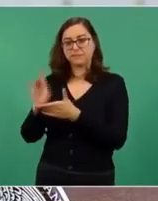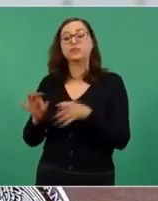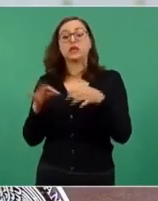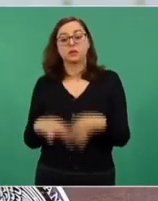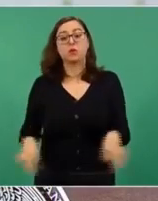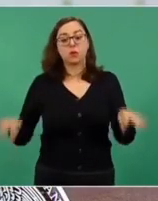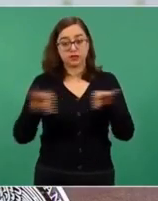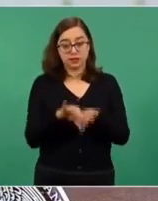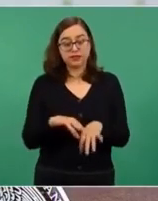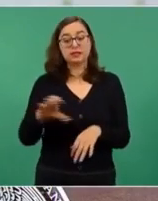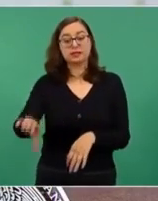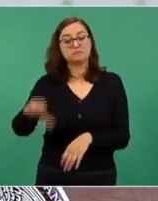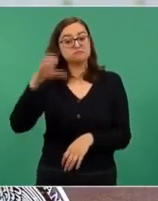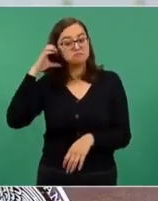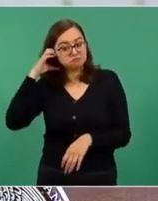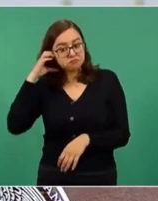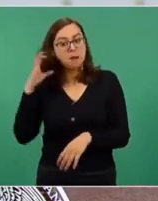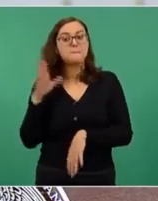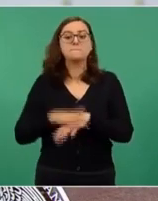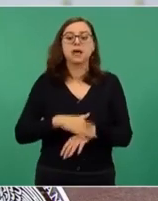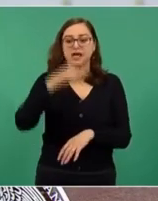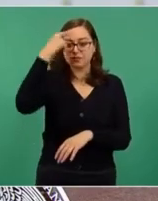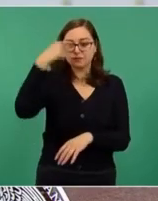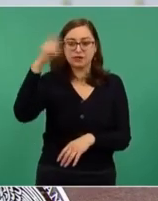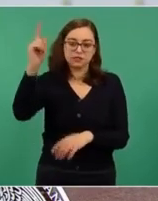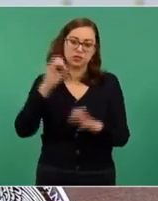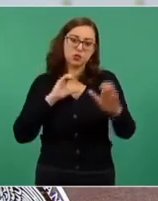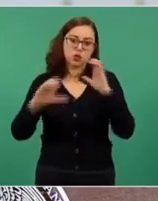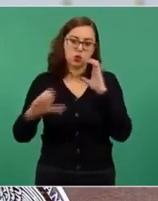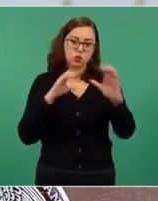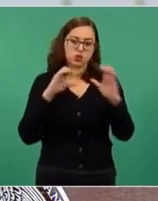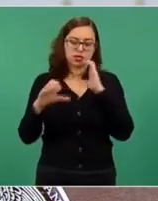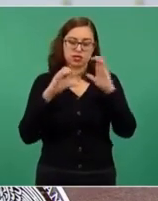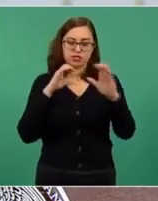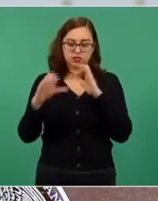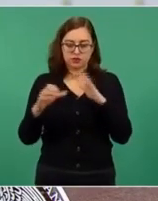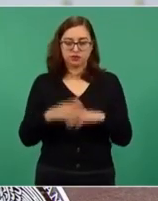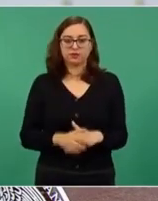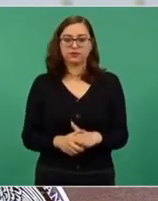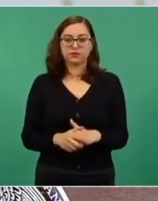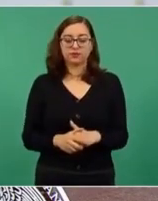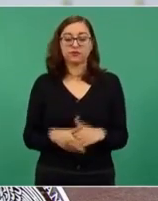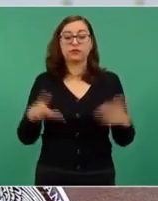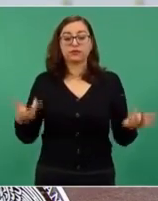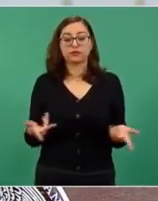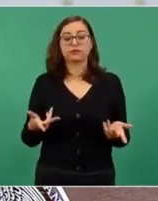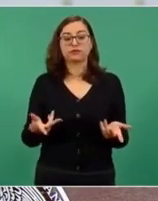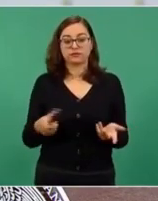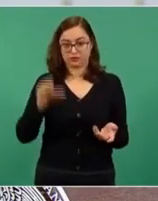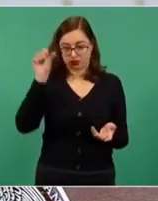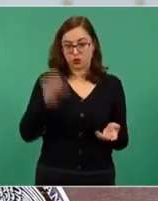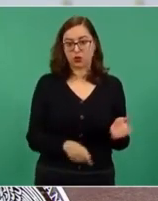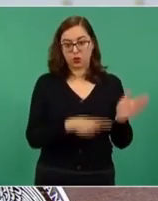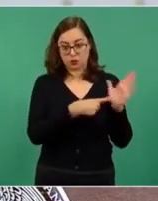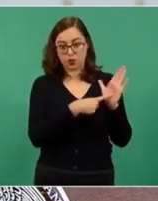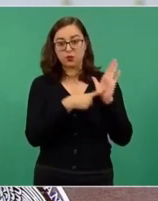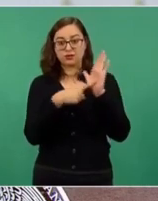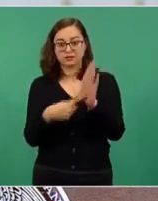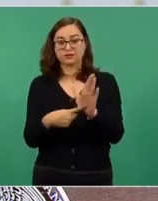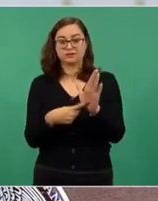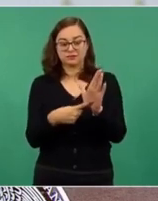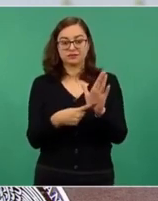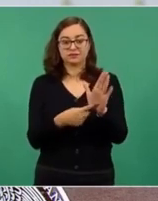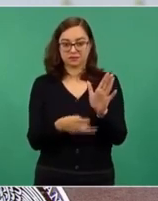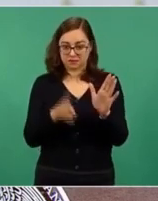teléfono celular para facilitar la comunicación con ellos y lo quisimos traer el día de hoy para que tengan confianza